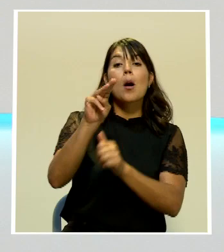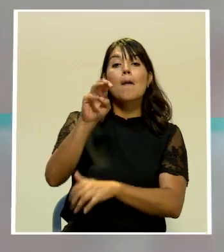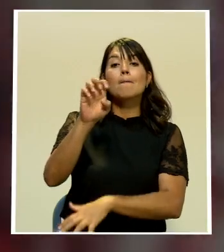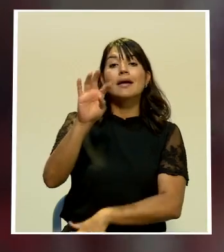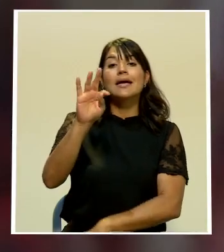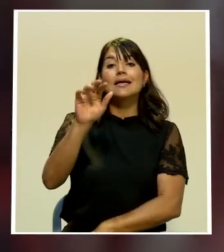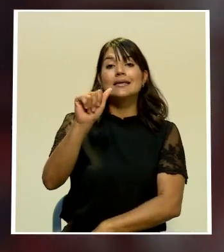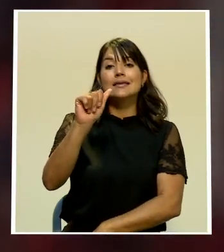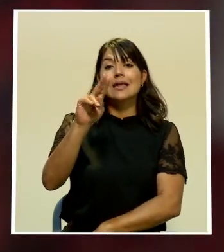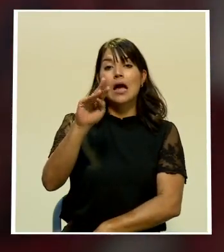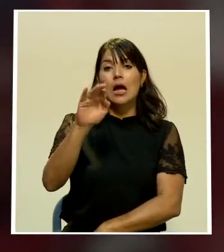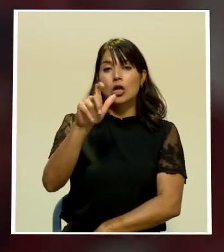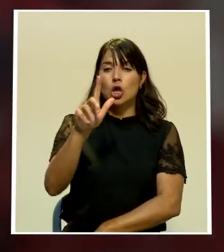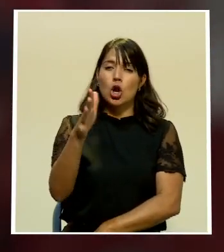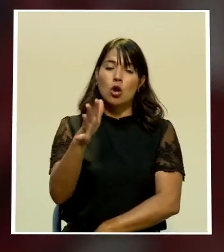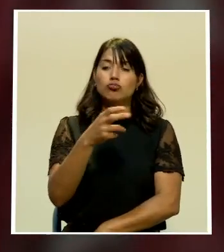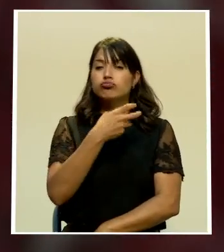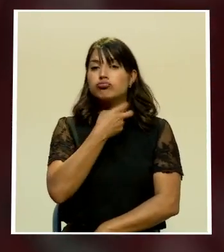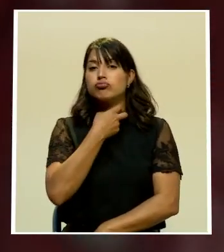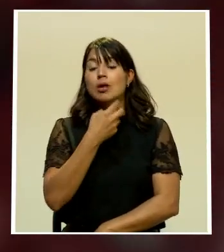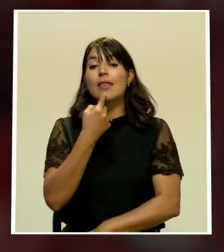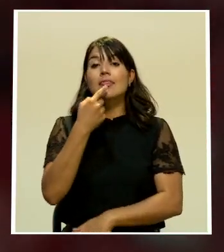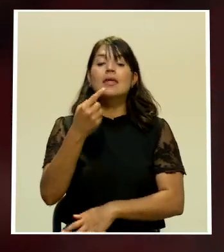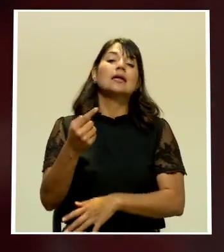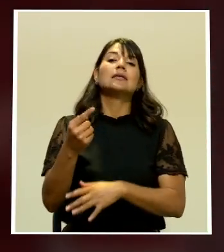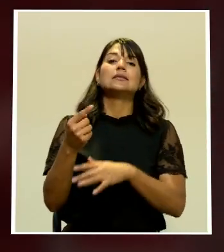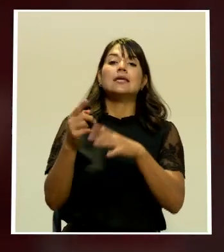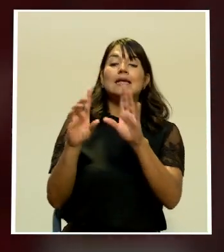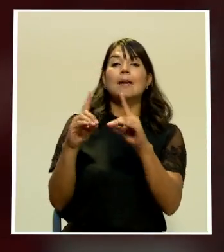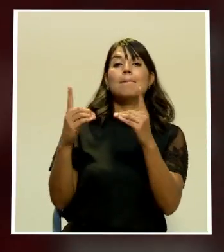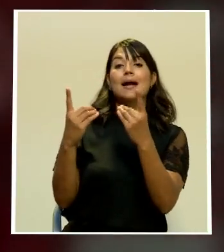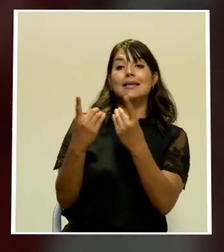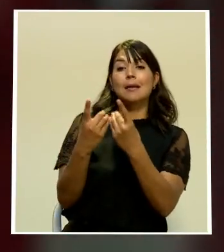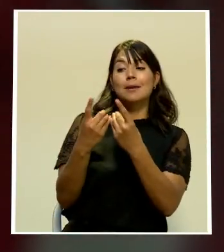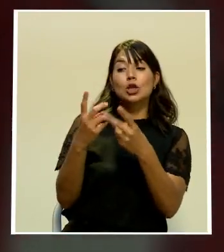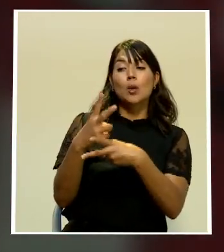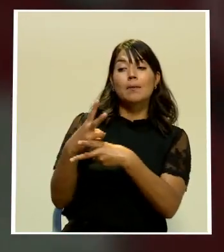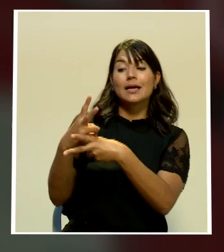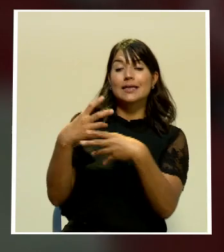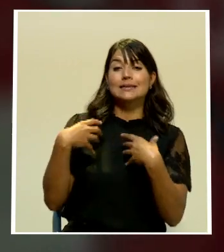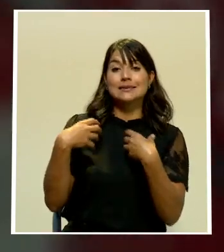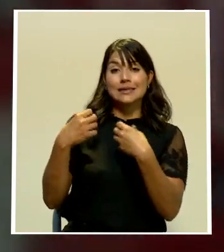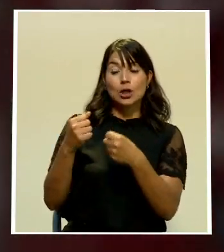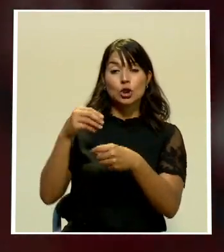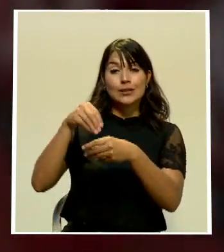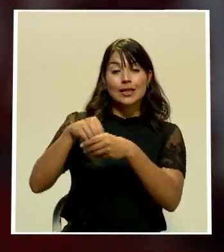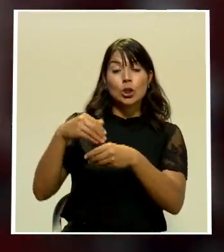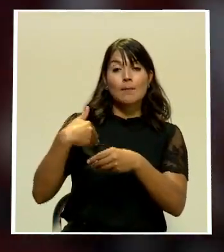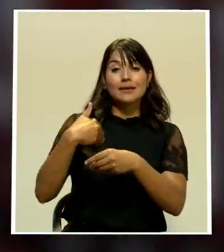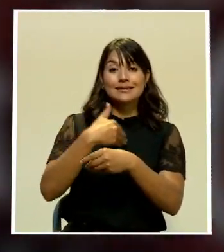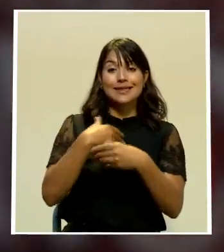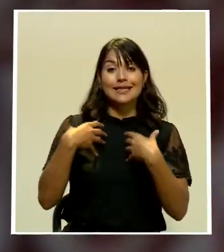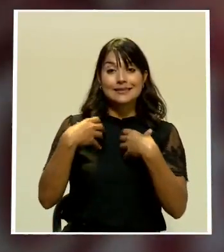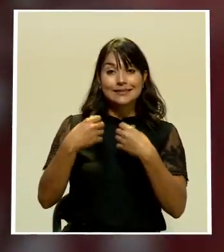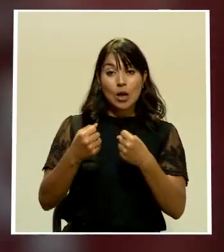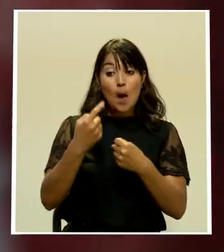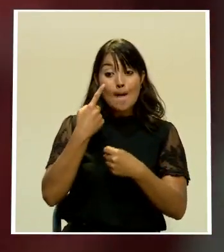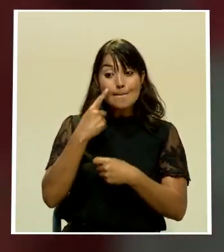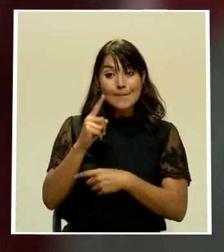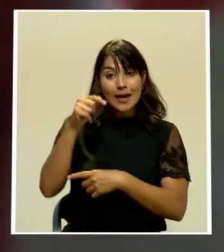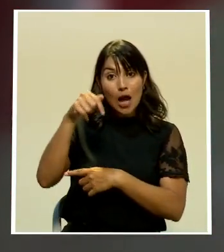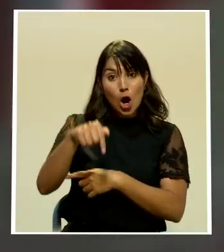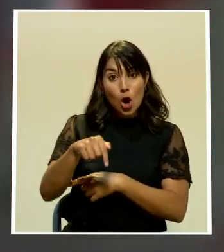según los últimos datos de la unidad de vigilancia de la salud del Ministerio de Salud para hoy a las 11 de la mañana